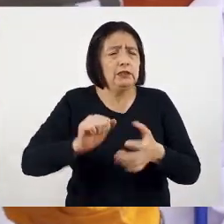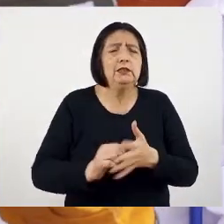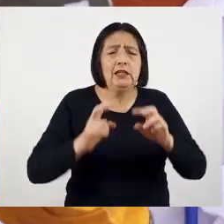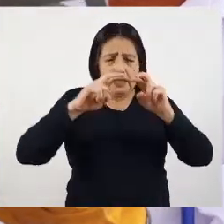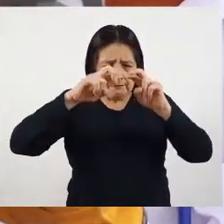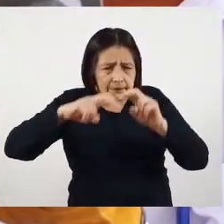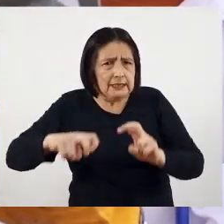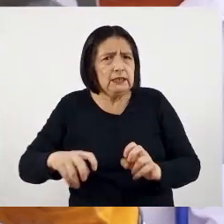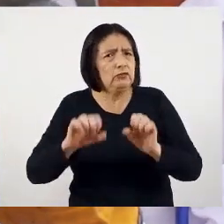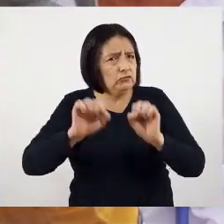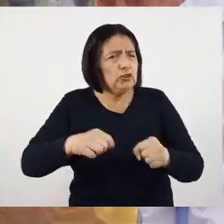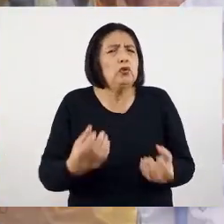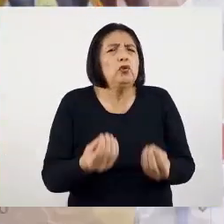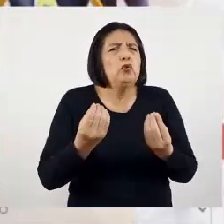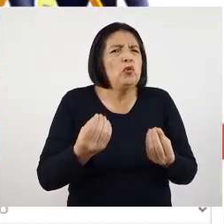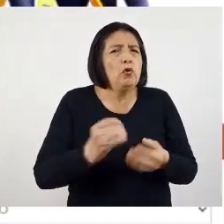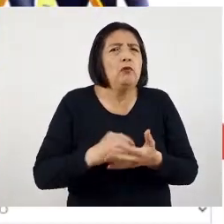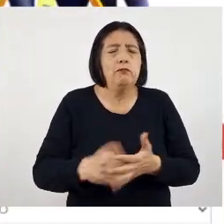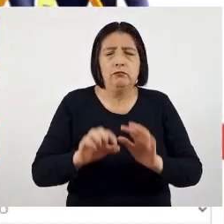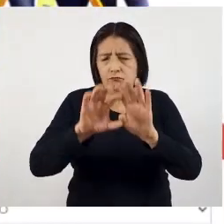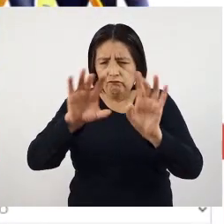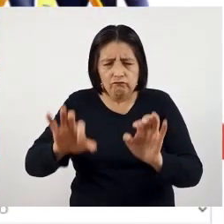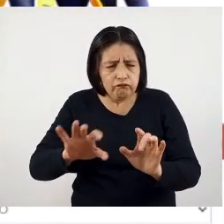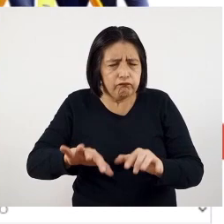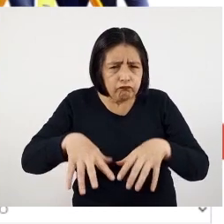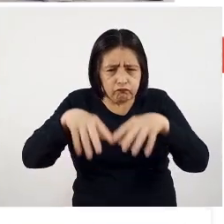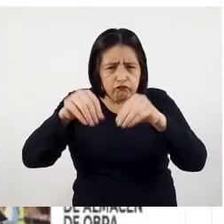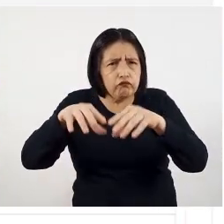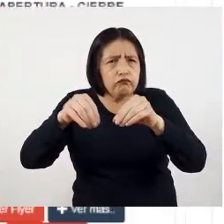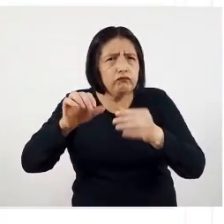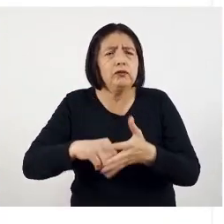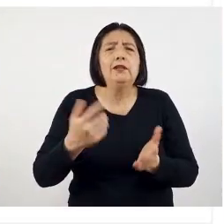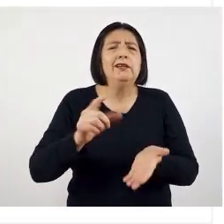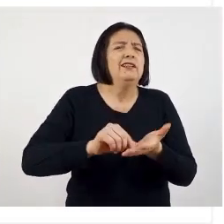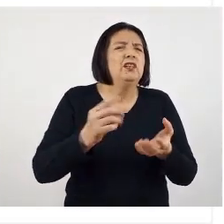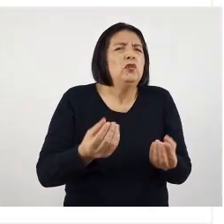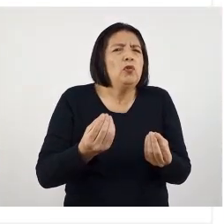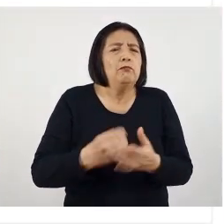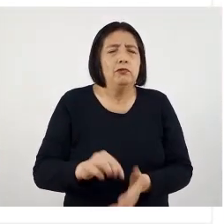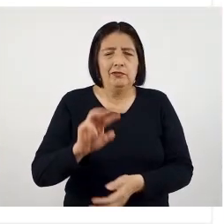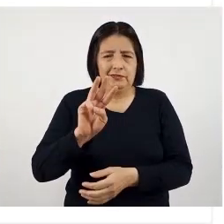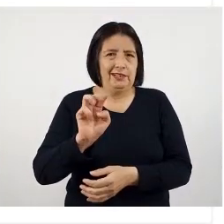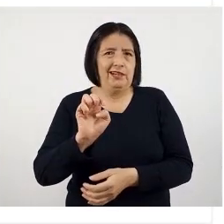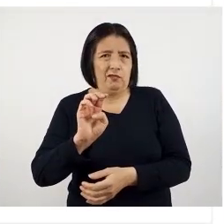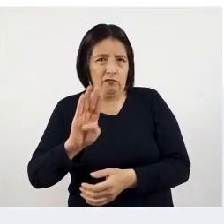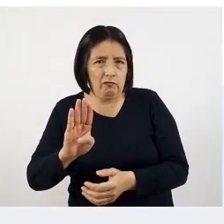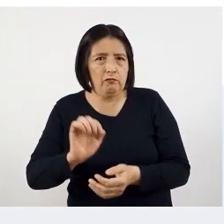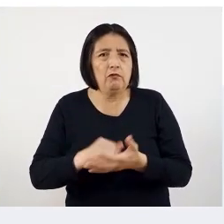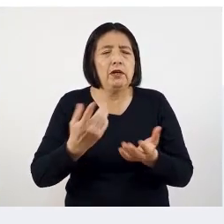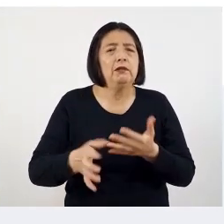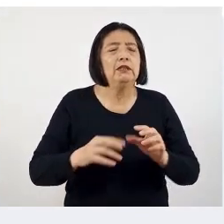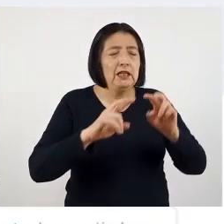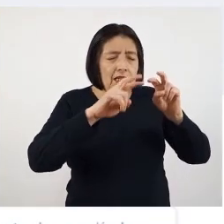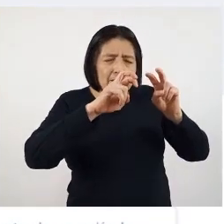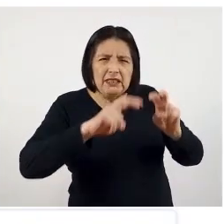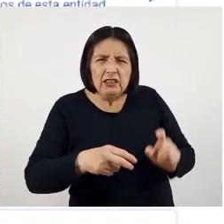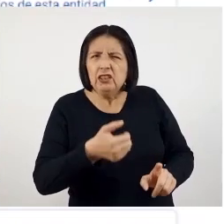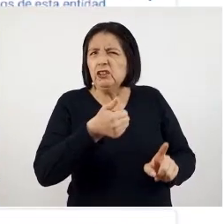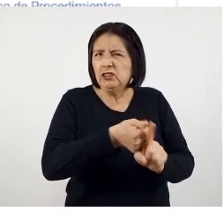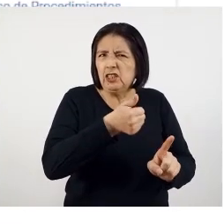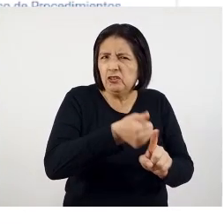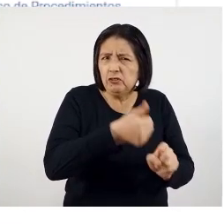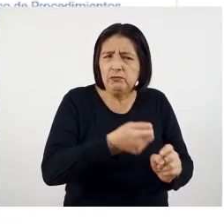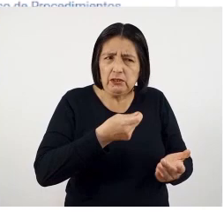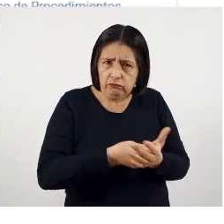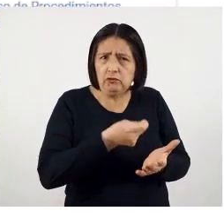campo de la investigación mediante la digitalización, publicación a través de su portal web de las investigaciones